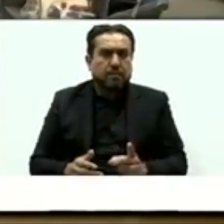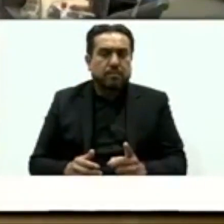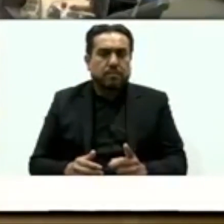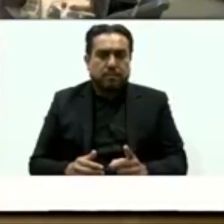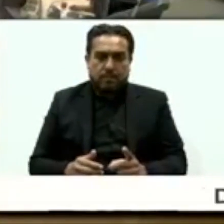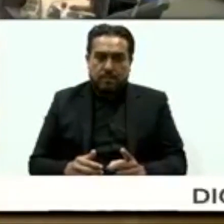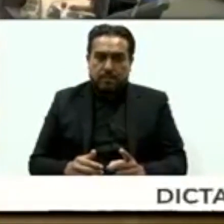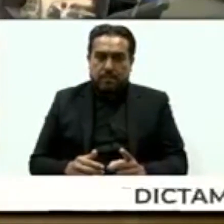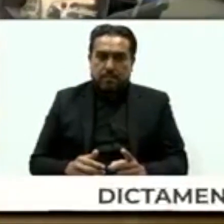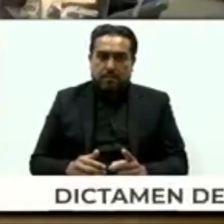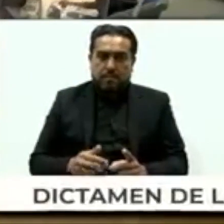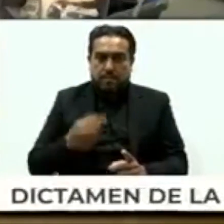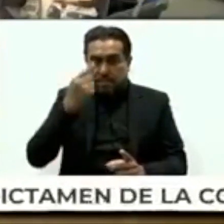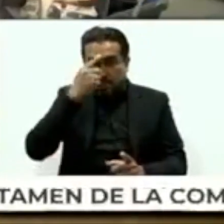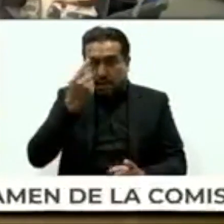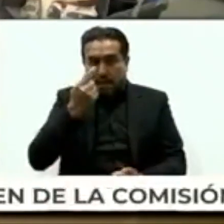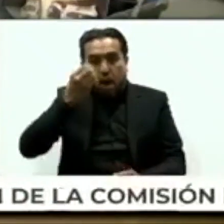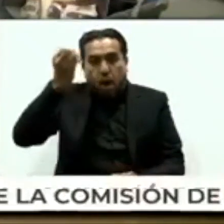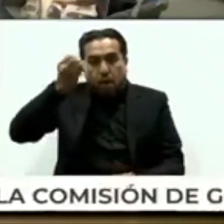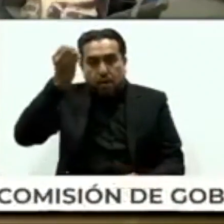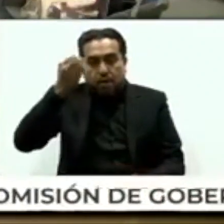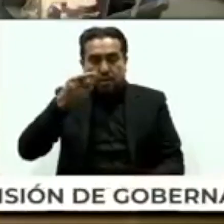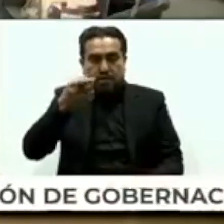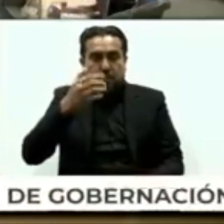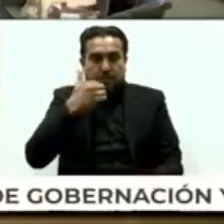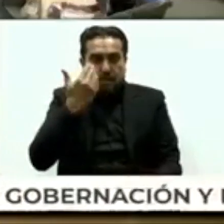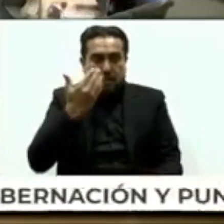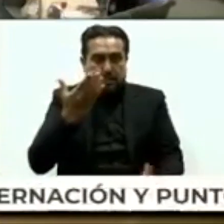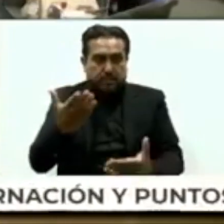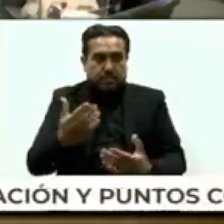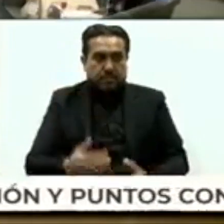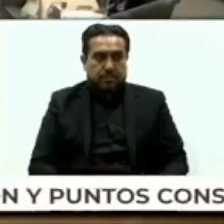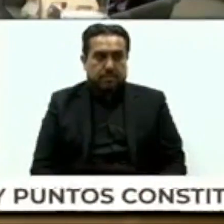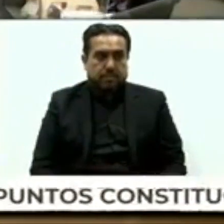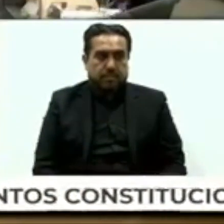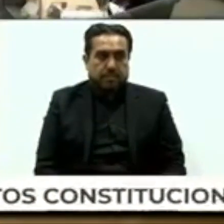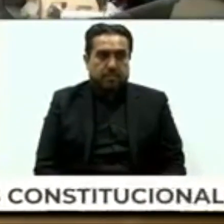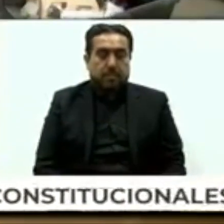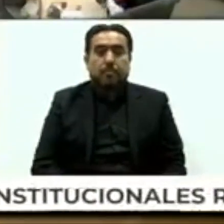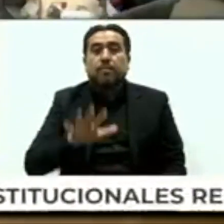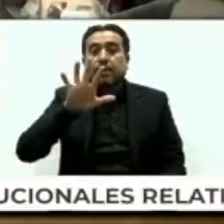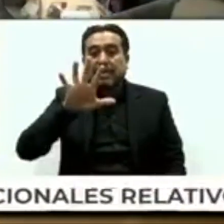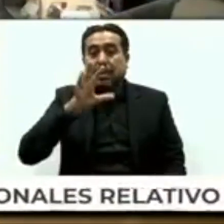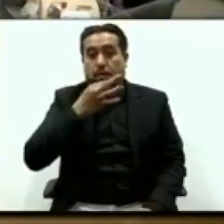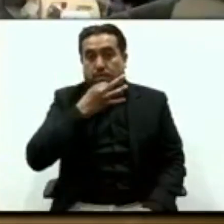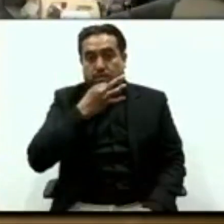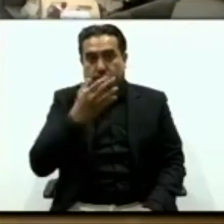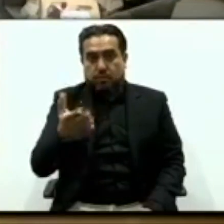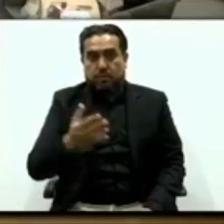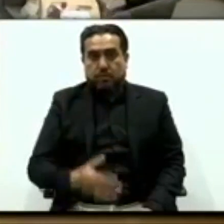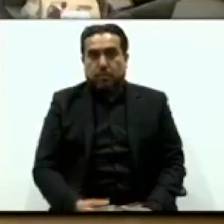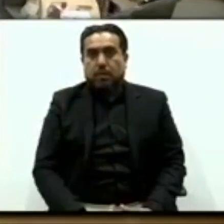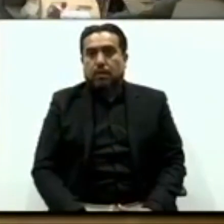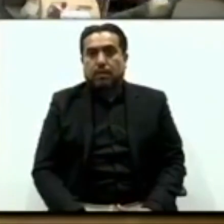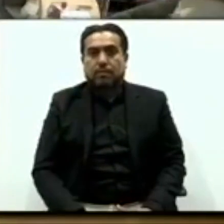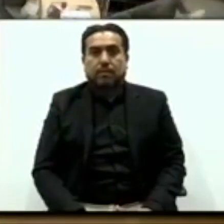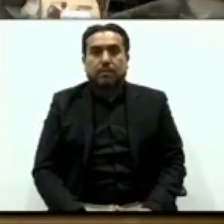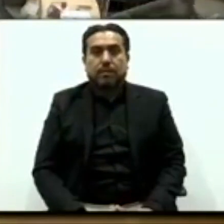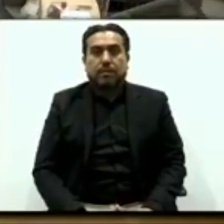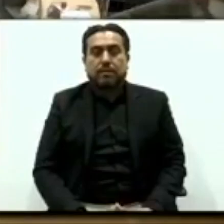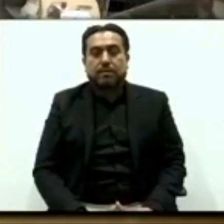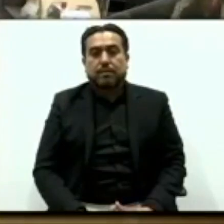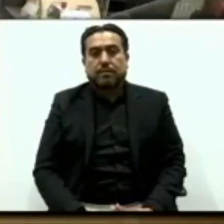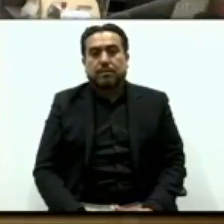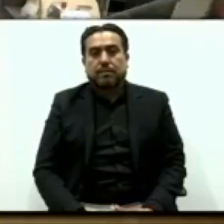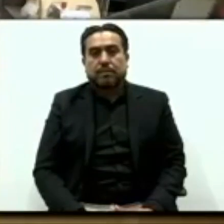gubernamentales, lo que calificó como una auditoría muy básica. Por tal motivo, señaló necesario que la Auditoría